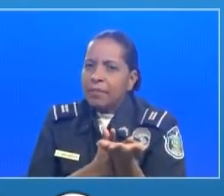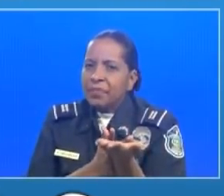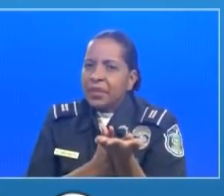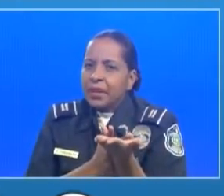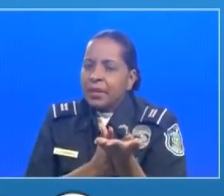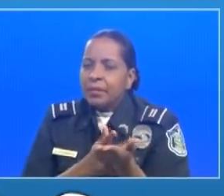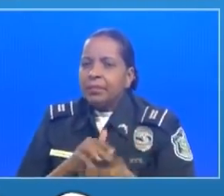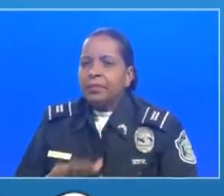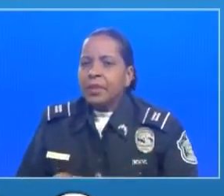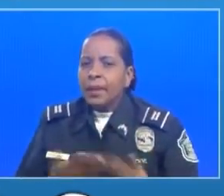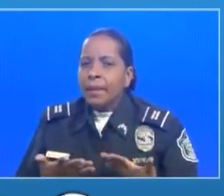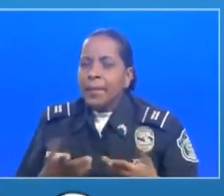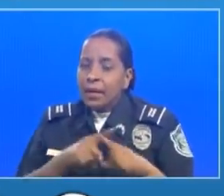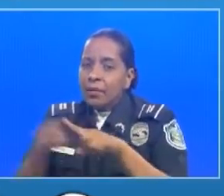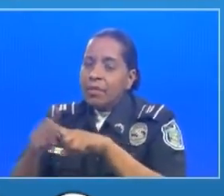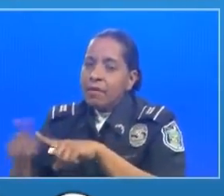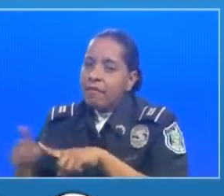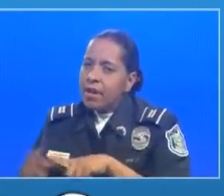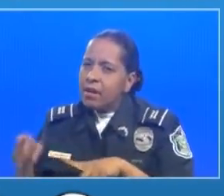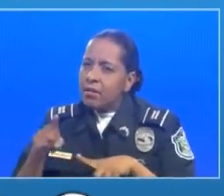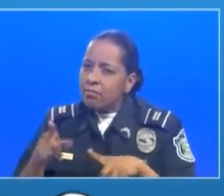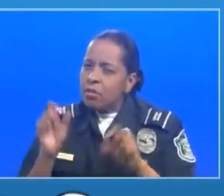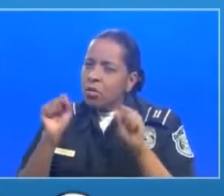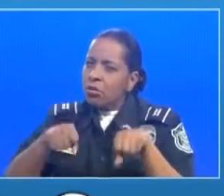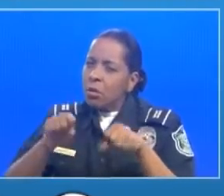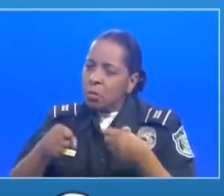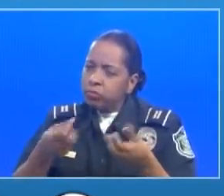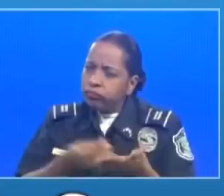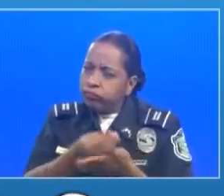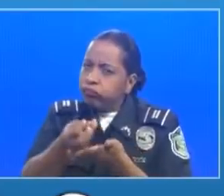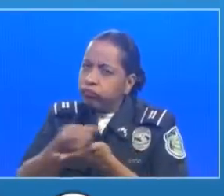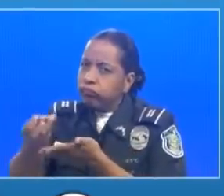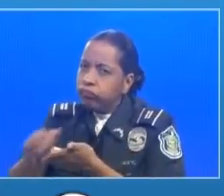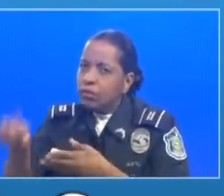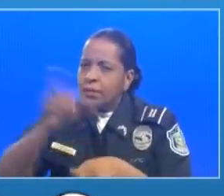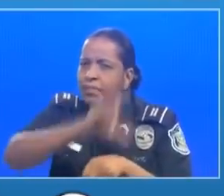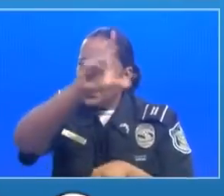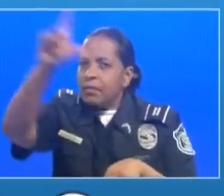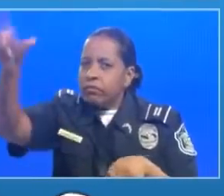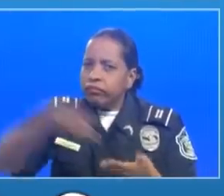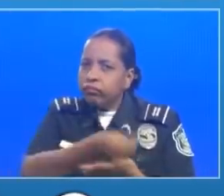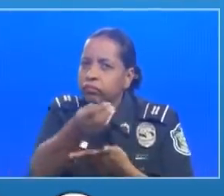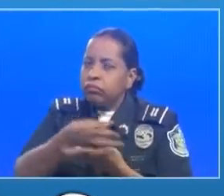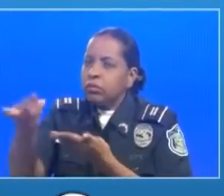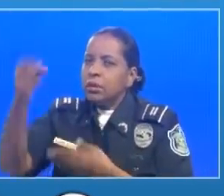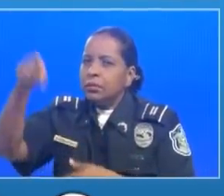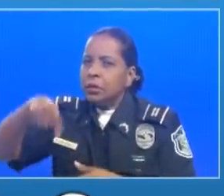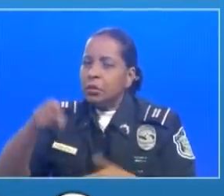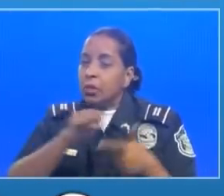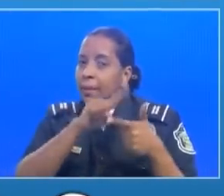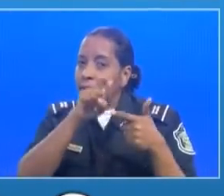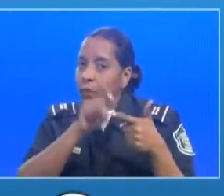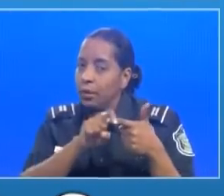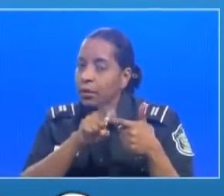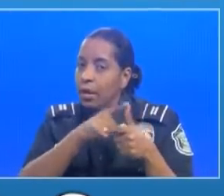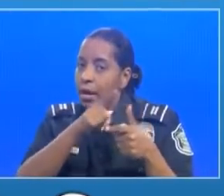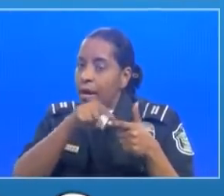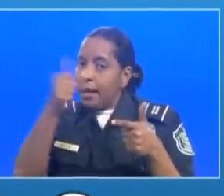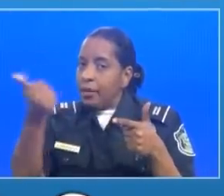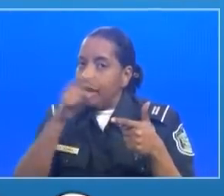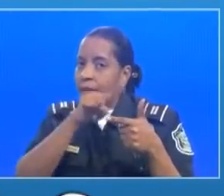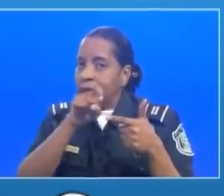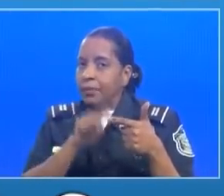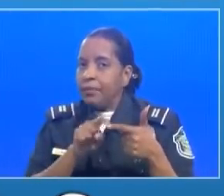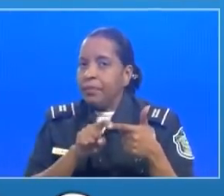también para que los productores puedan suministrar al mercado nacional lo que se necesita esta es una pregunta la otra